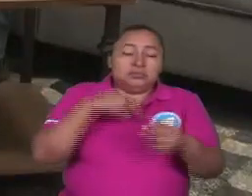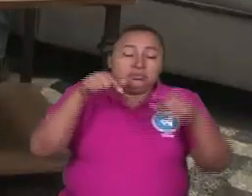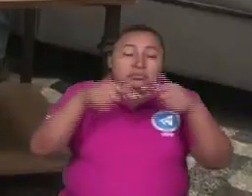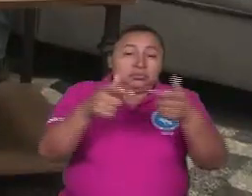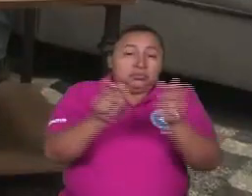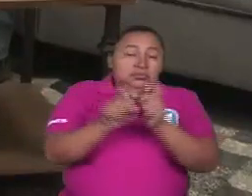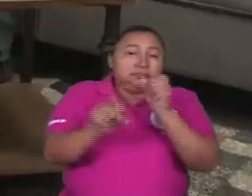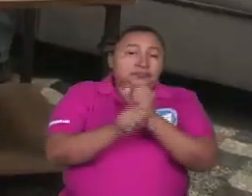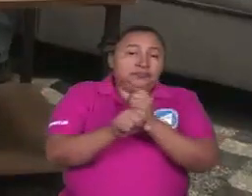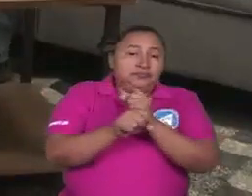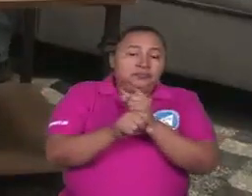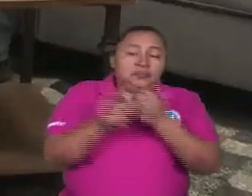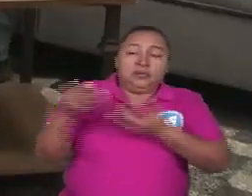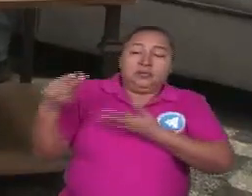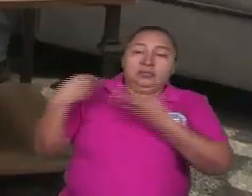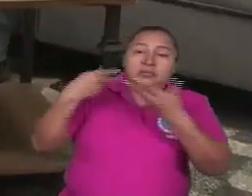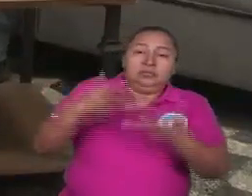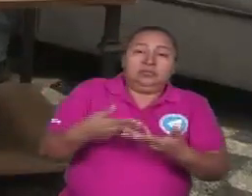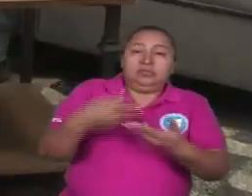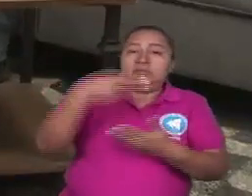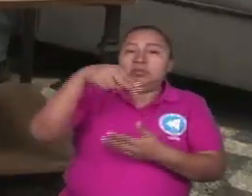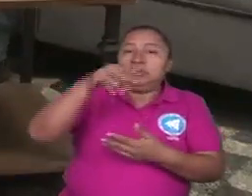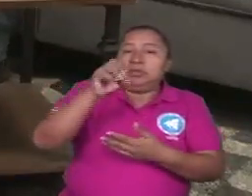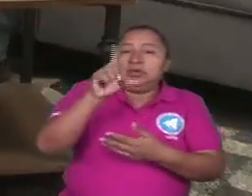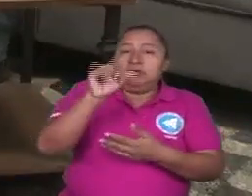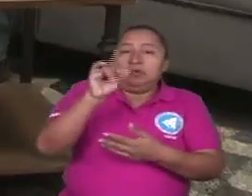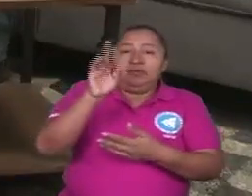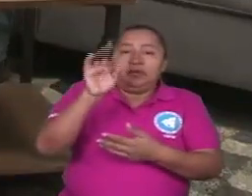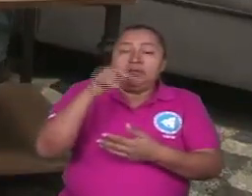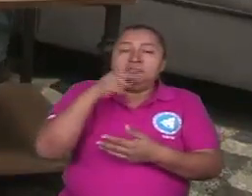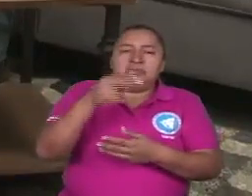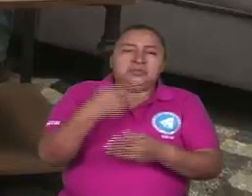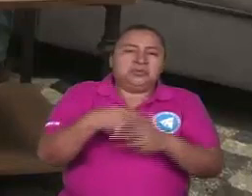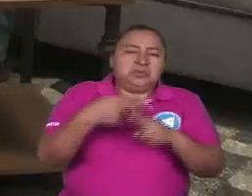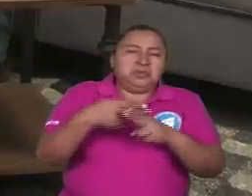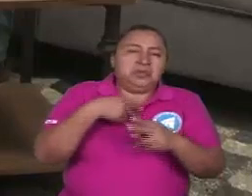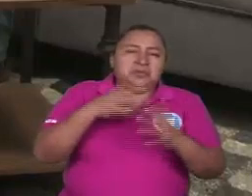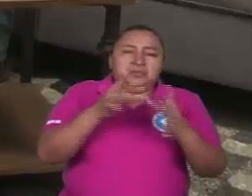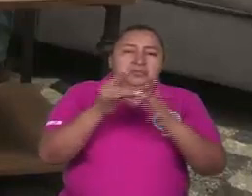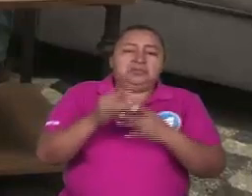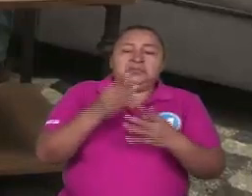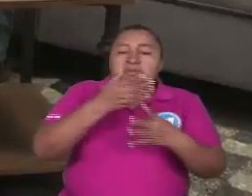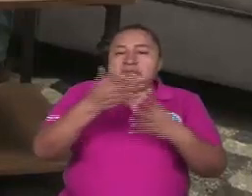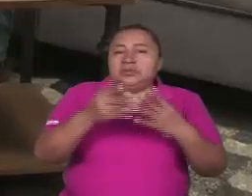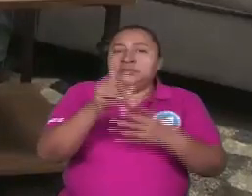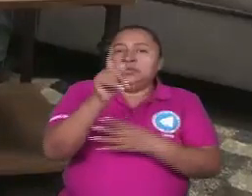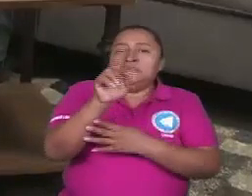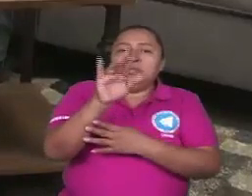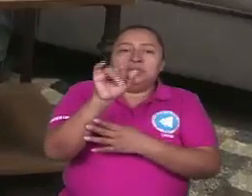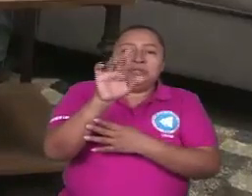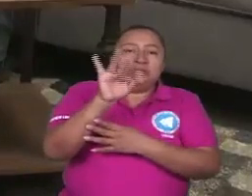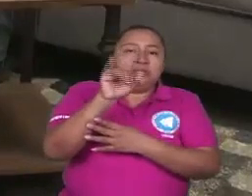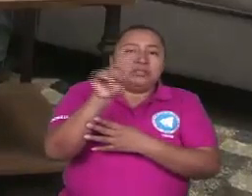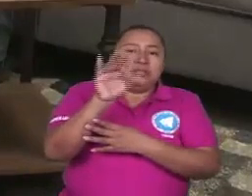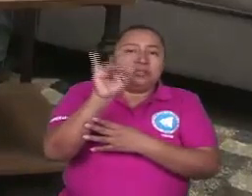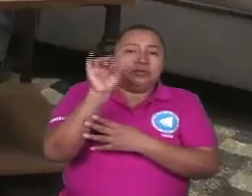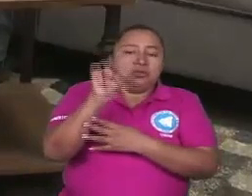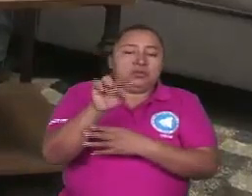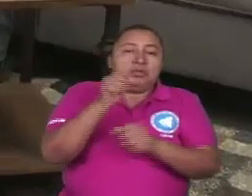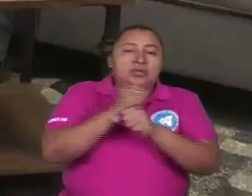trabajadora herencia del modelo neoliberal en el que casi se llamaba como tercerización del trabajo es el